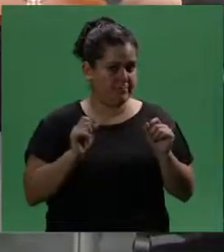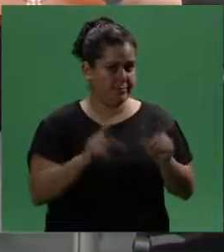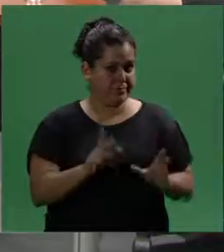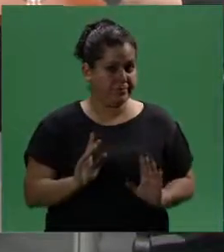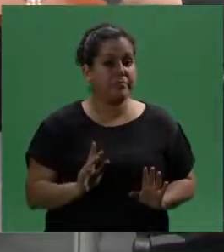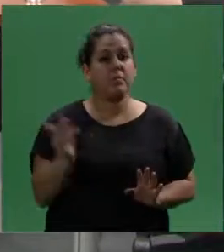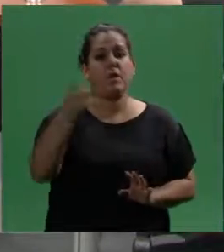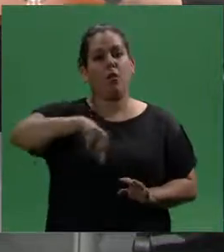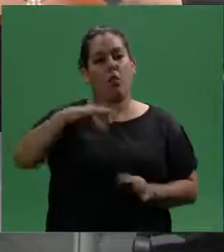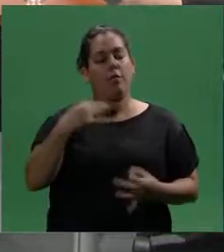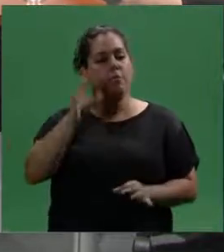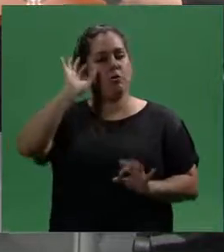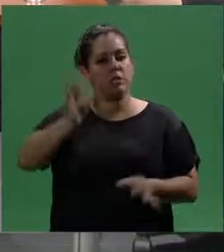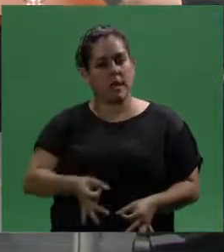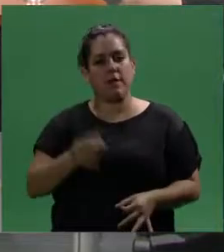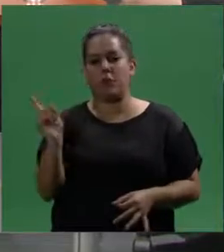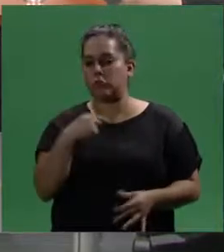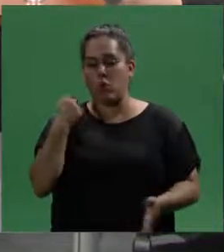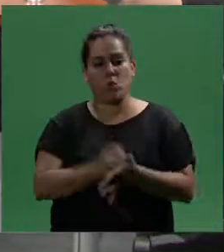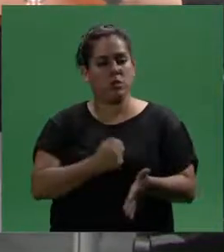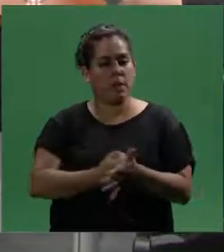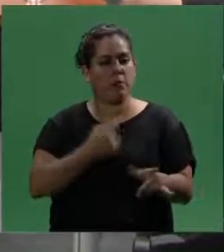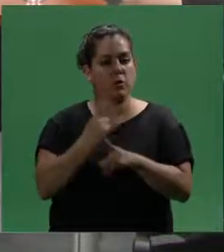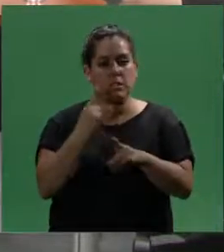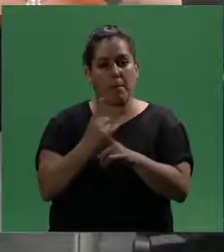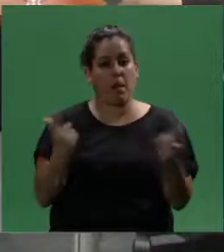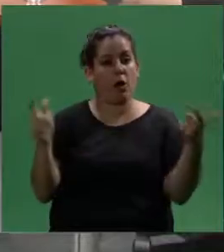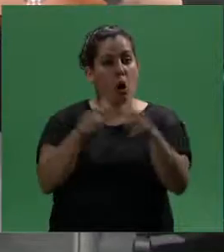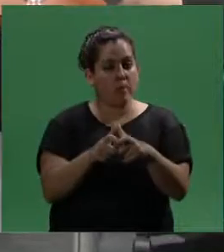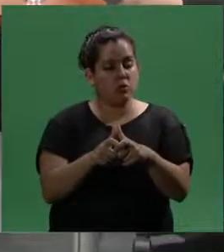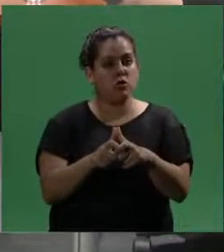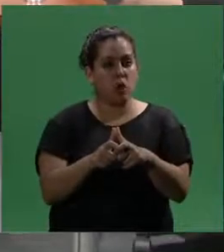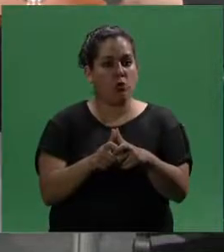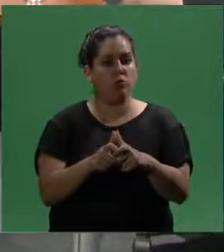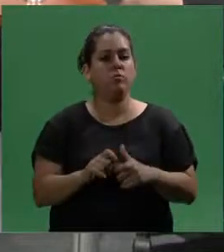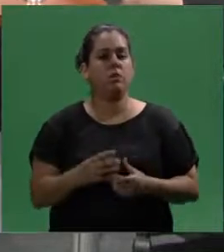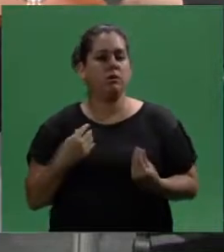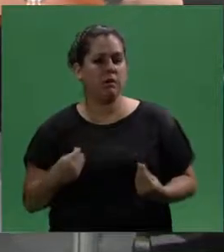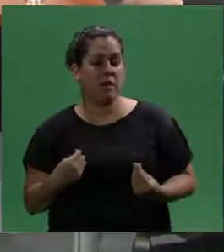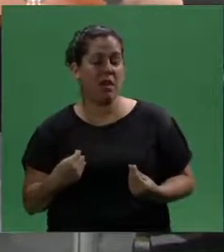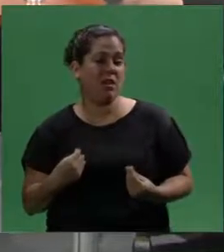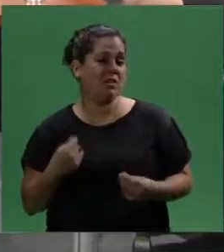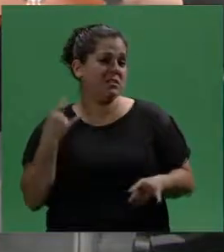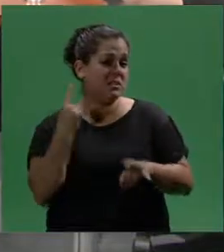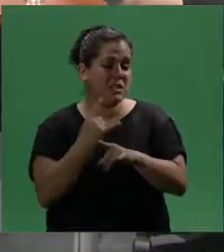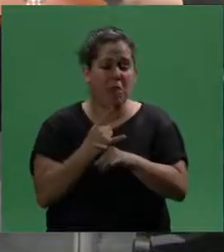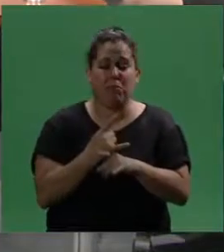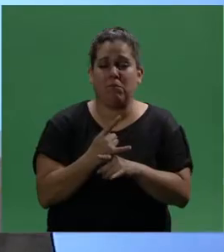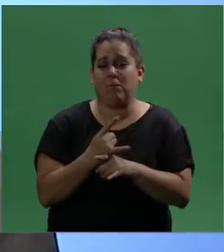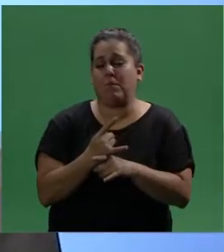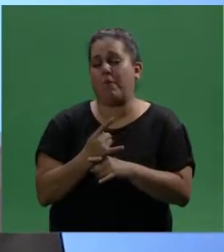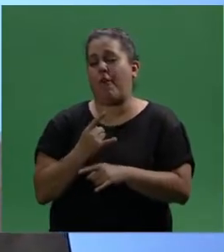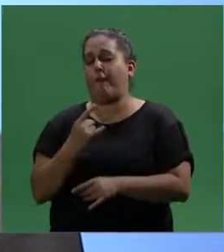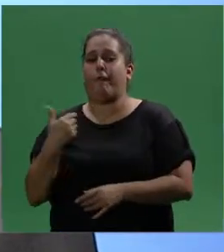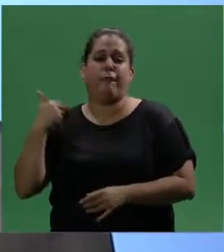discapacidad. Y lo que tenemos que tener en cuenta, y es por lo que luchamos en la Comisión, estamos todos embudidos de eso, que tarde o